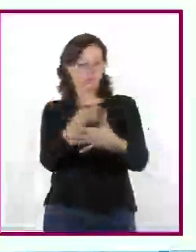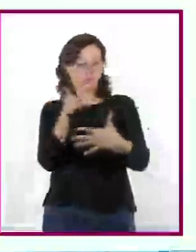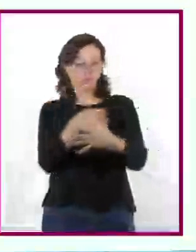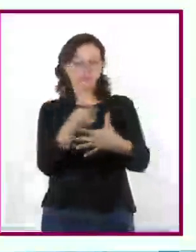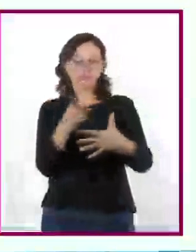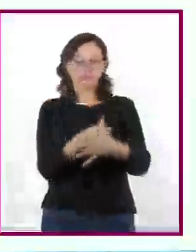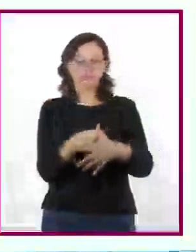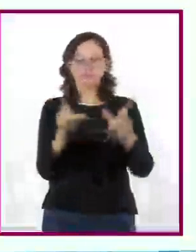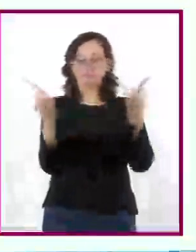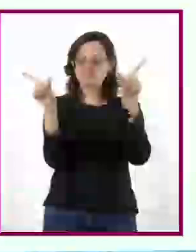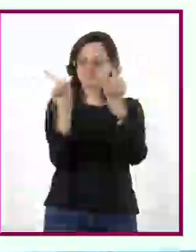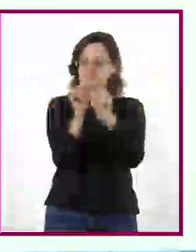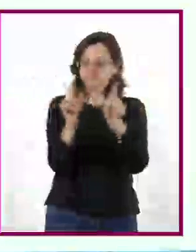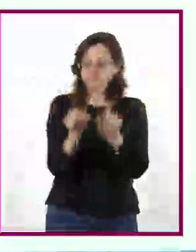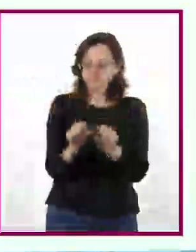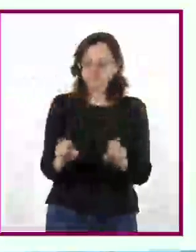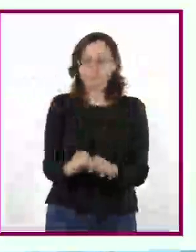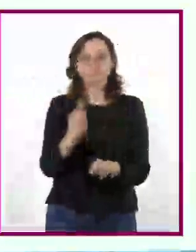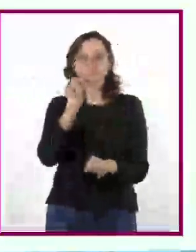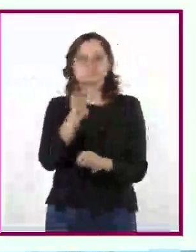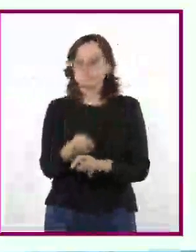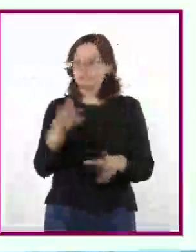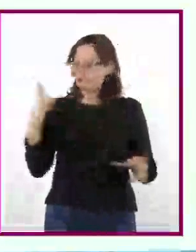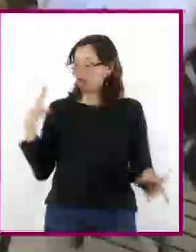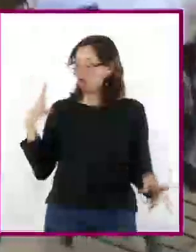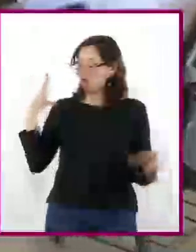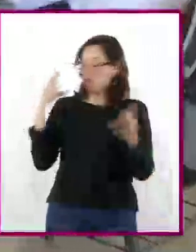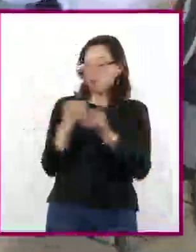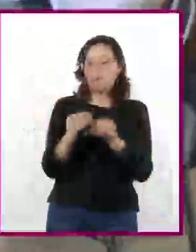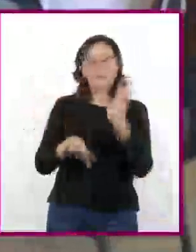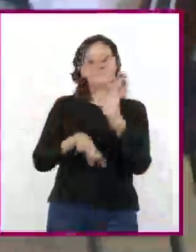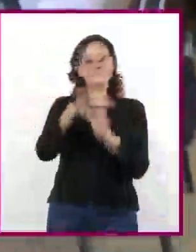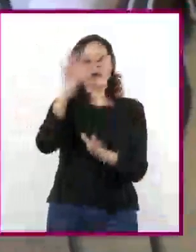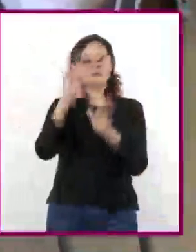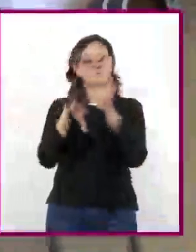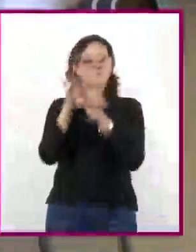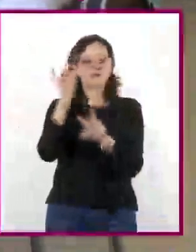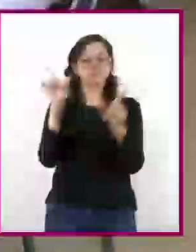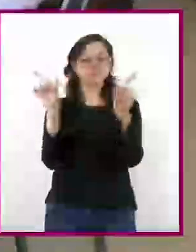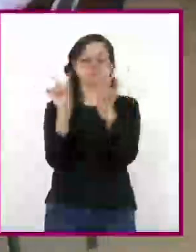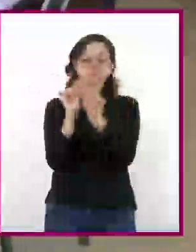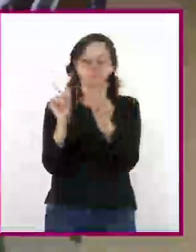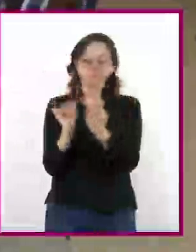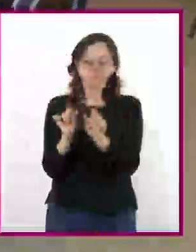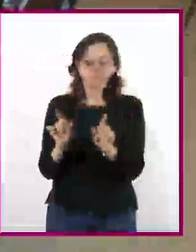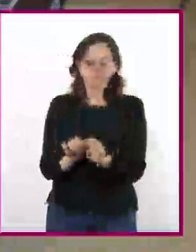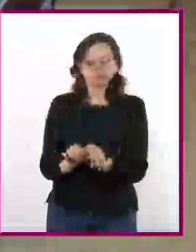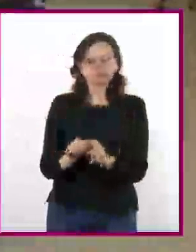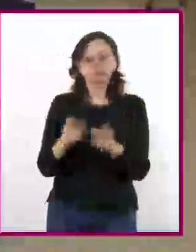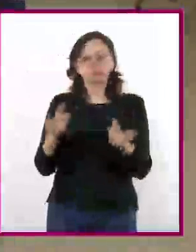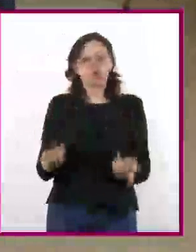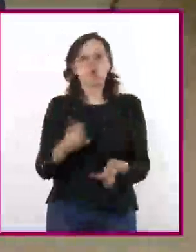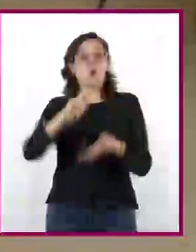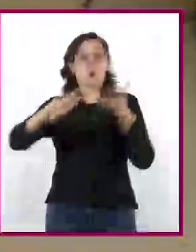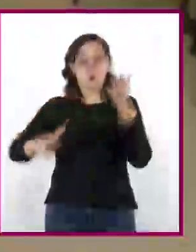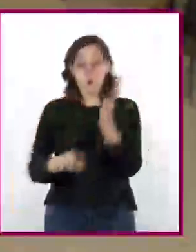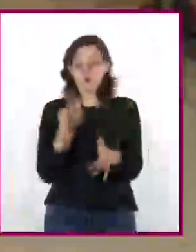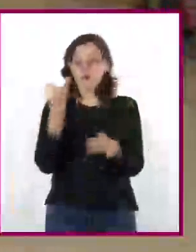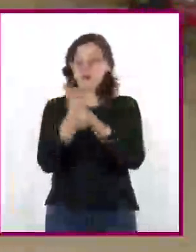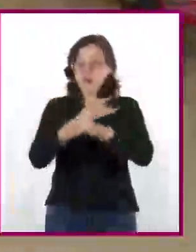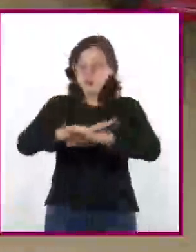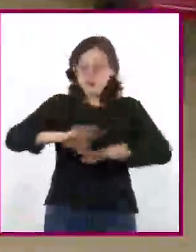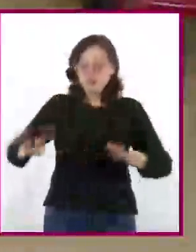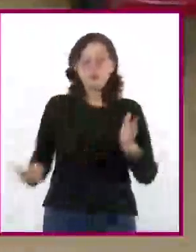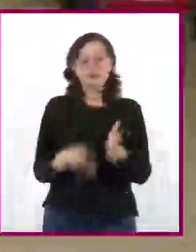síntesis de los puntos descubiertos durante la investigación. Hay que evitar resumir el tema, repetir información o